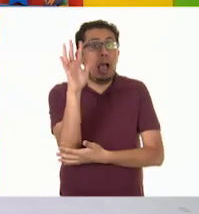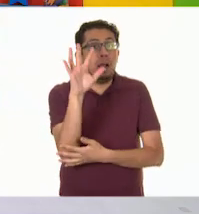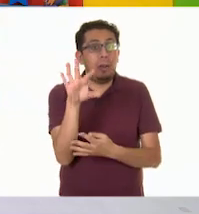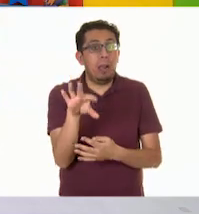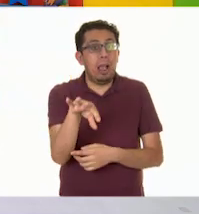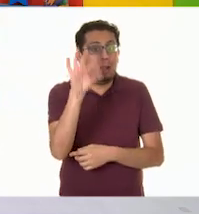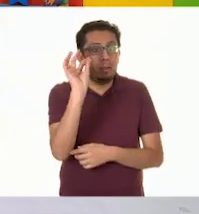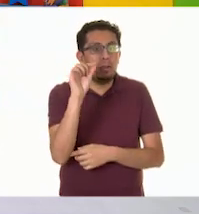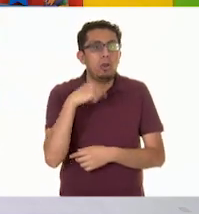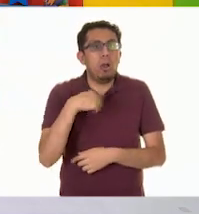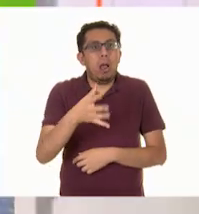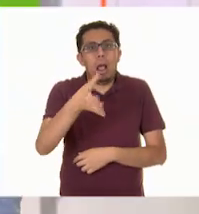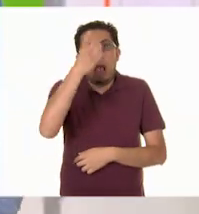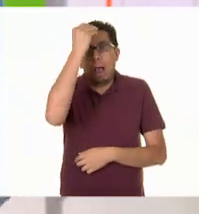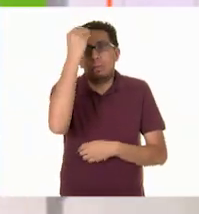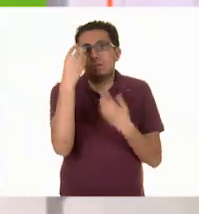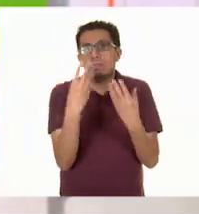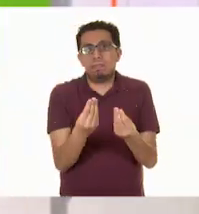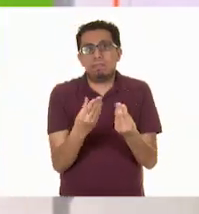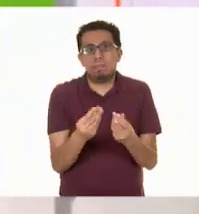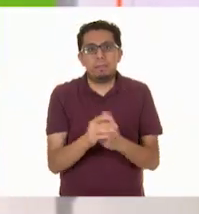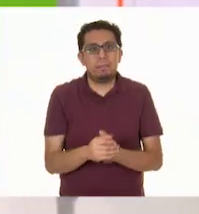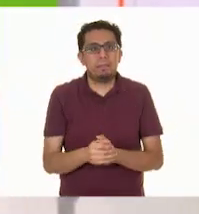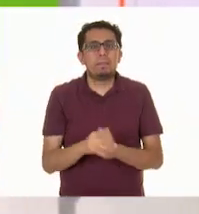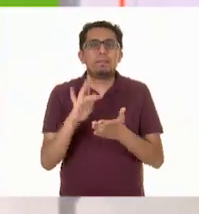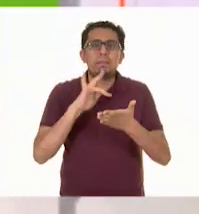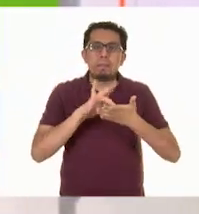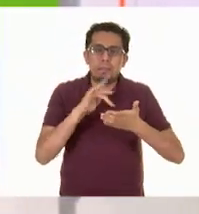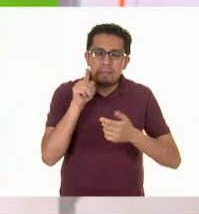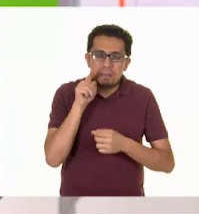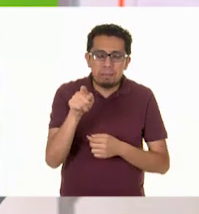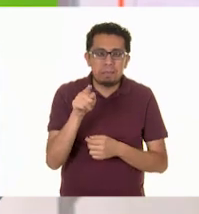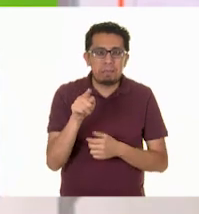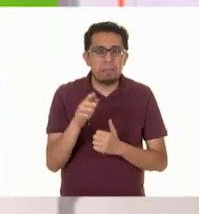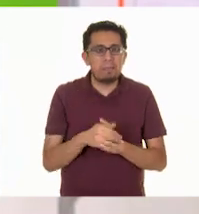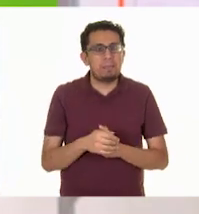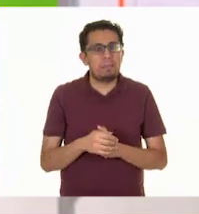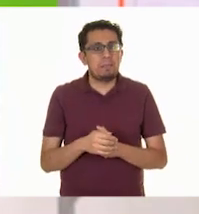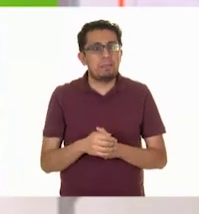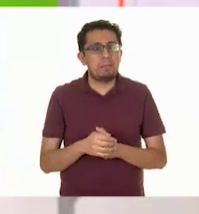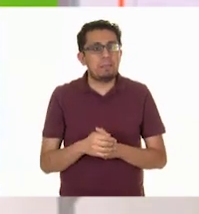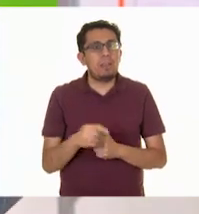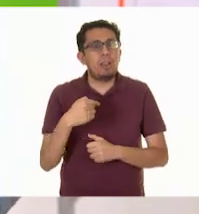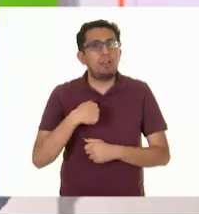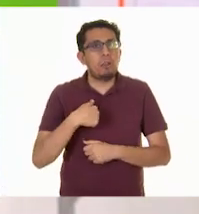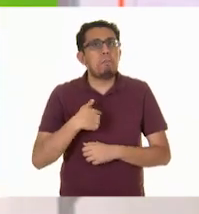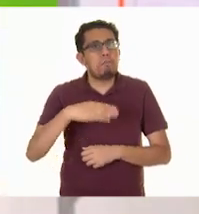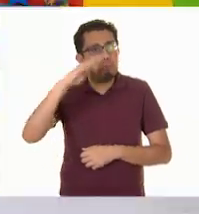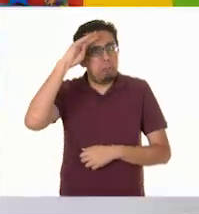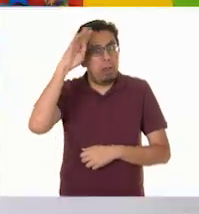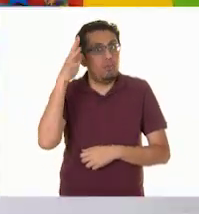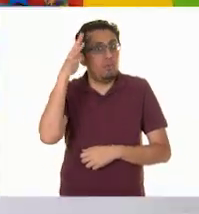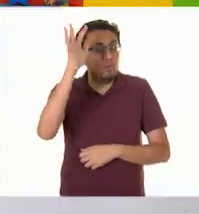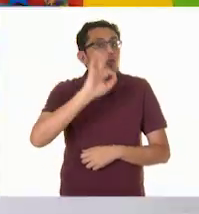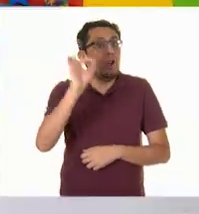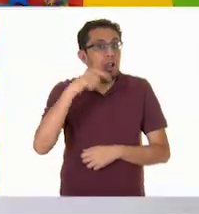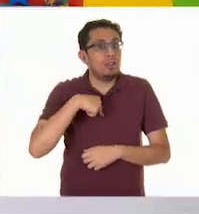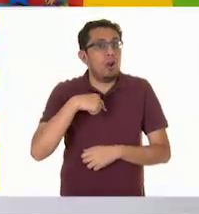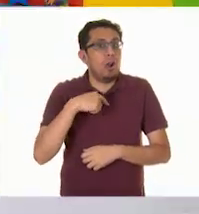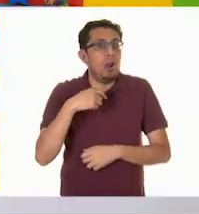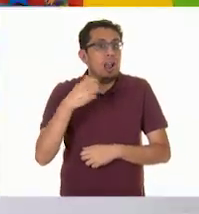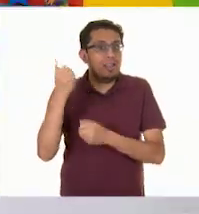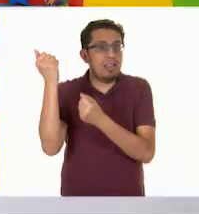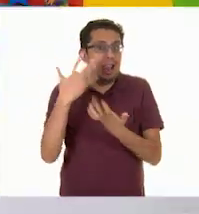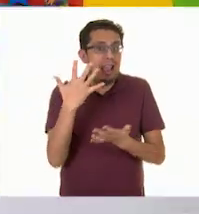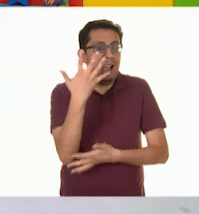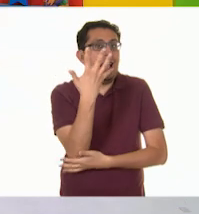Aprendí muchísimo hoy. Gracias a ti, Sohar. Yo también ya estoy pensando en adoptar uno. Luego les contaré. ¡Qué gran